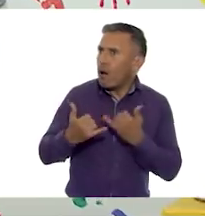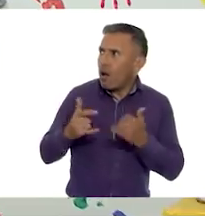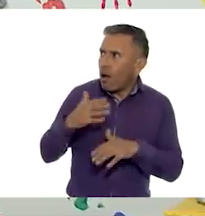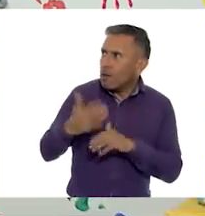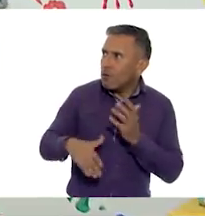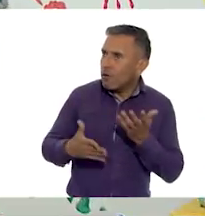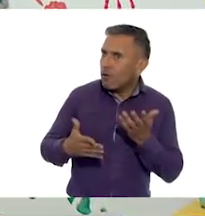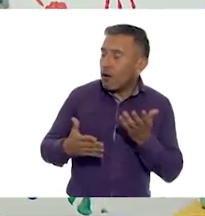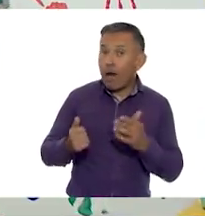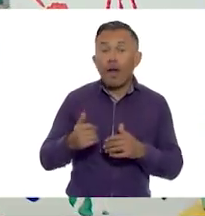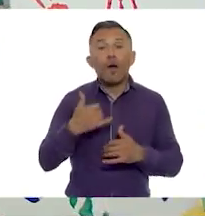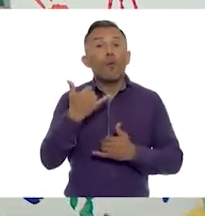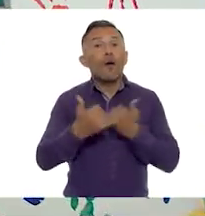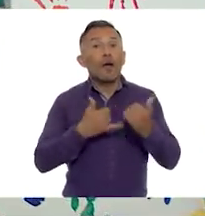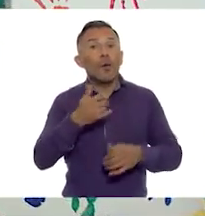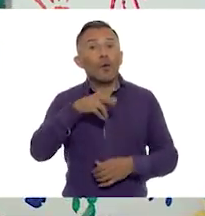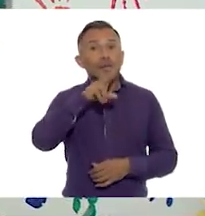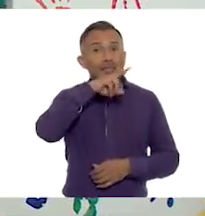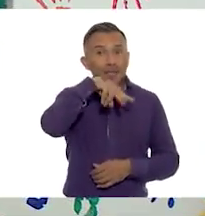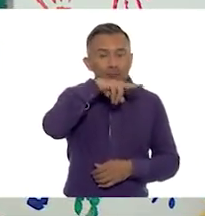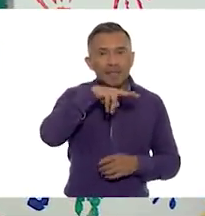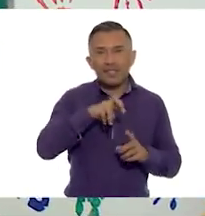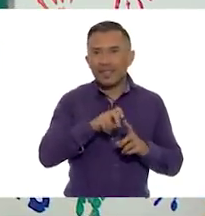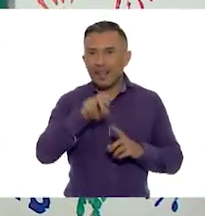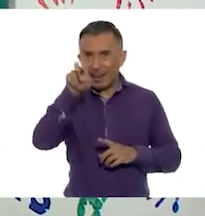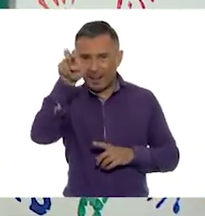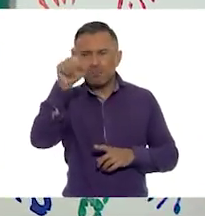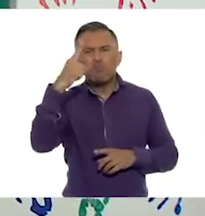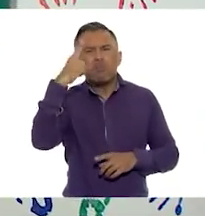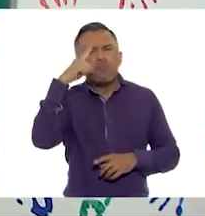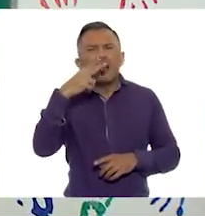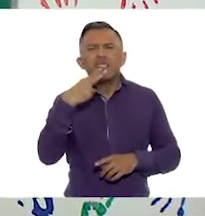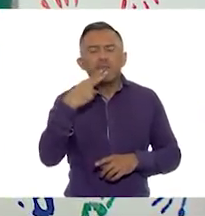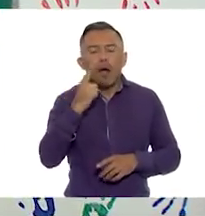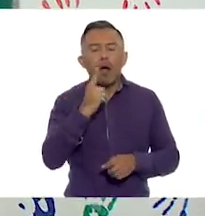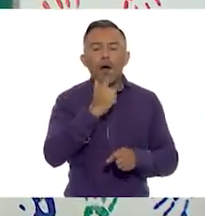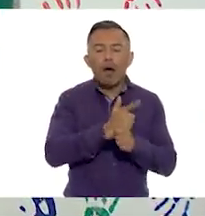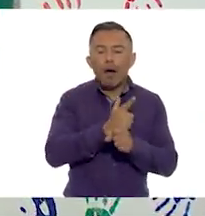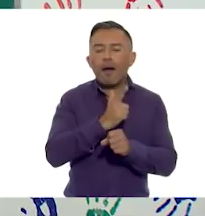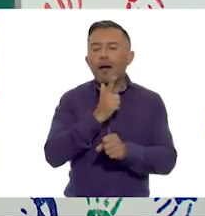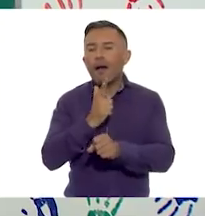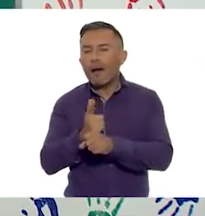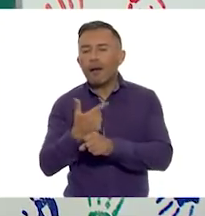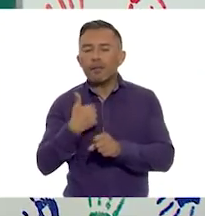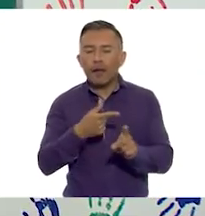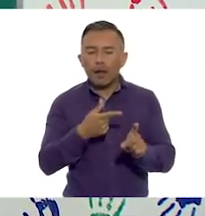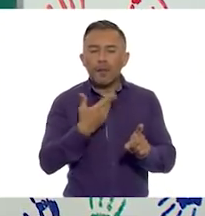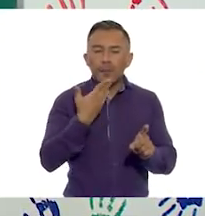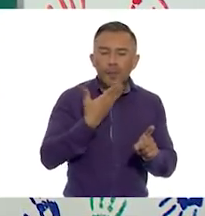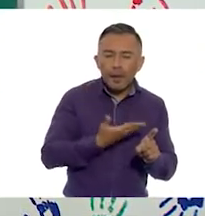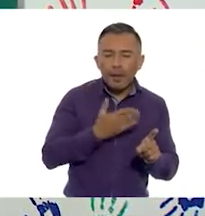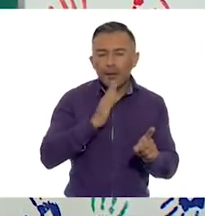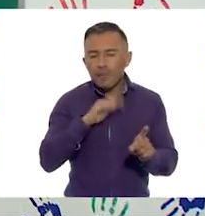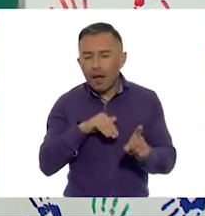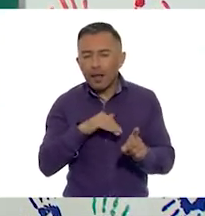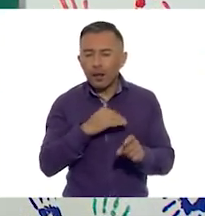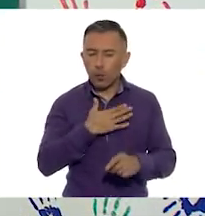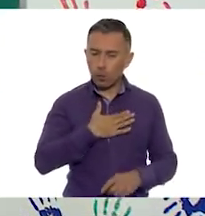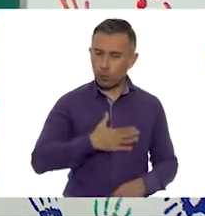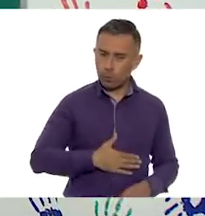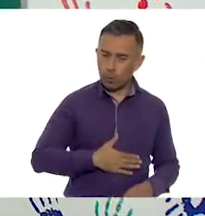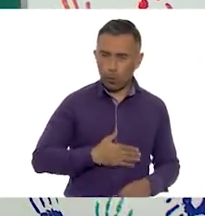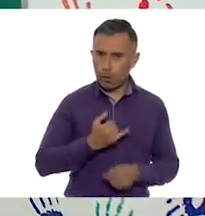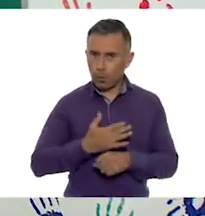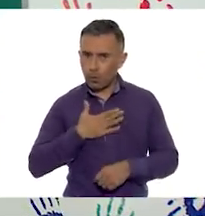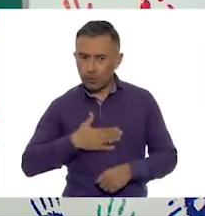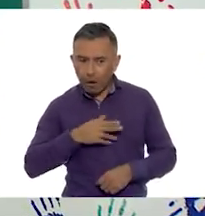serpientes escaleras nos sirvió para aprender más sobre situaciones justas e injustas de un modo muy divertido. Como dijimos, el